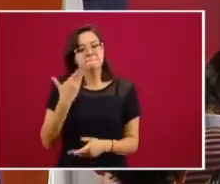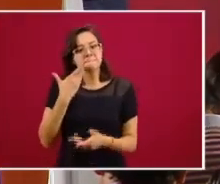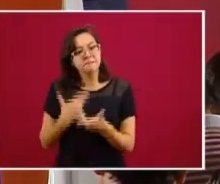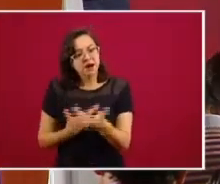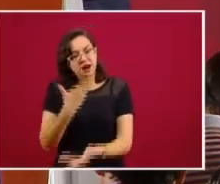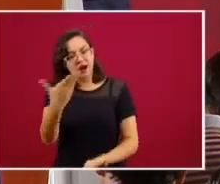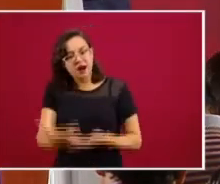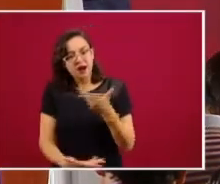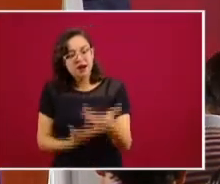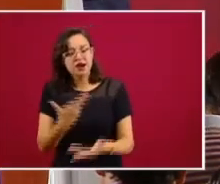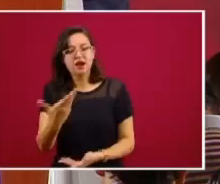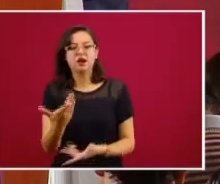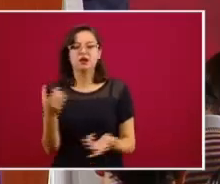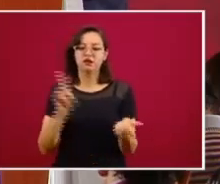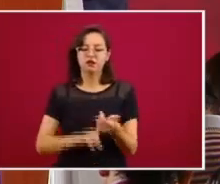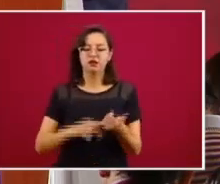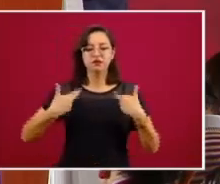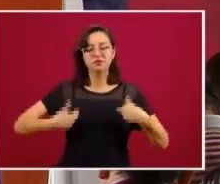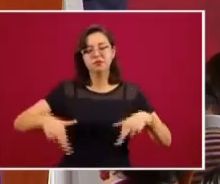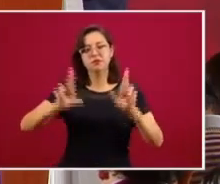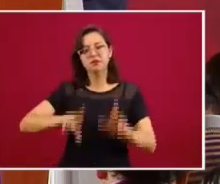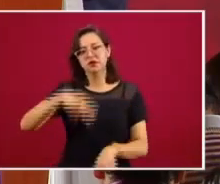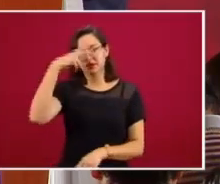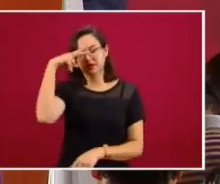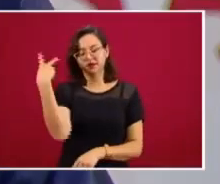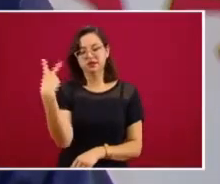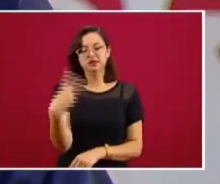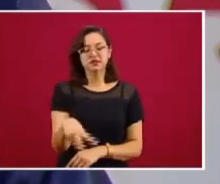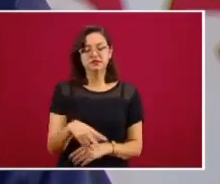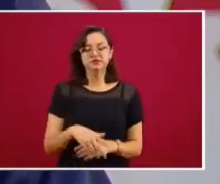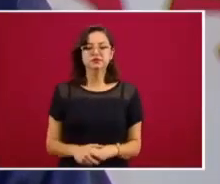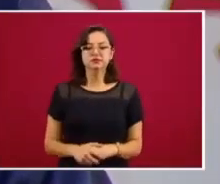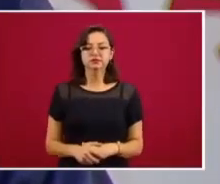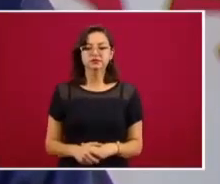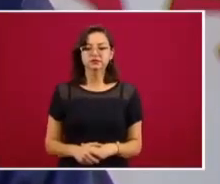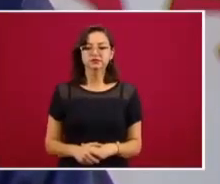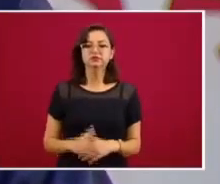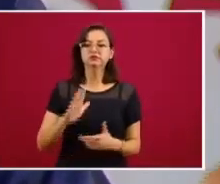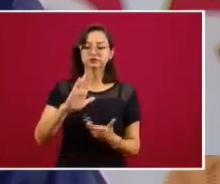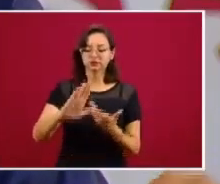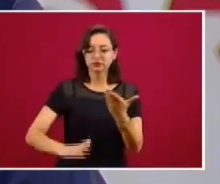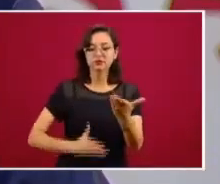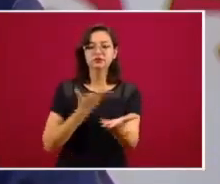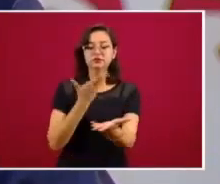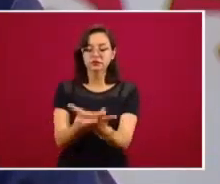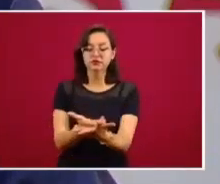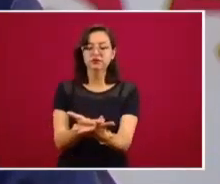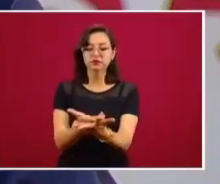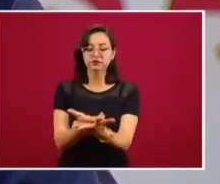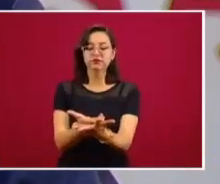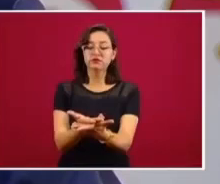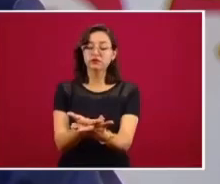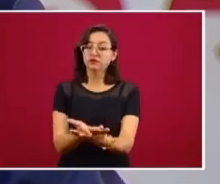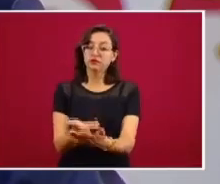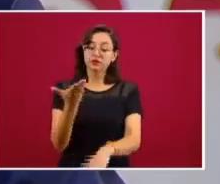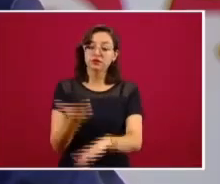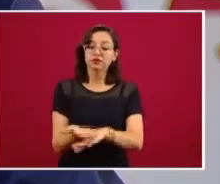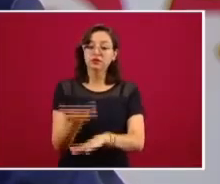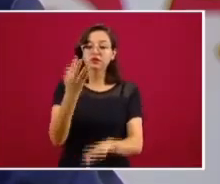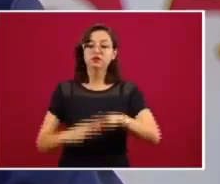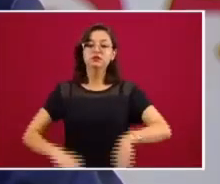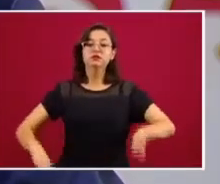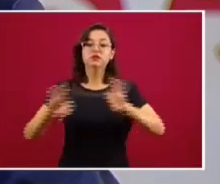Cancillería de México. La propuesta es muy importante